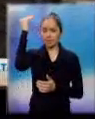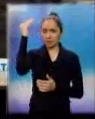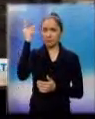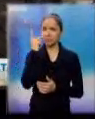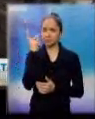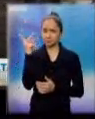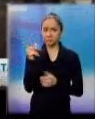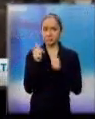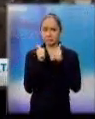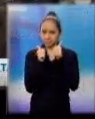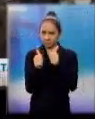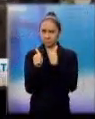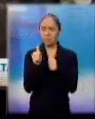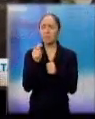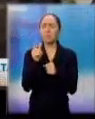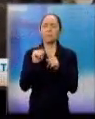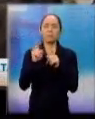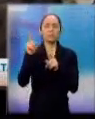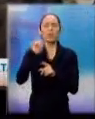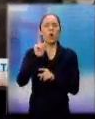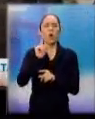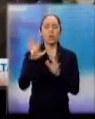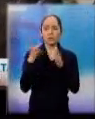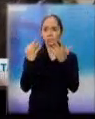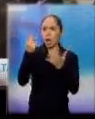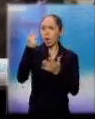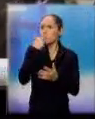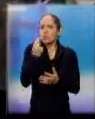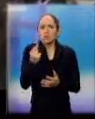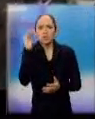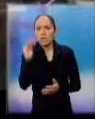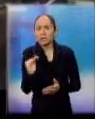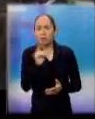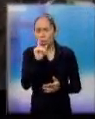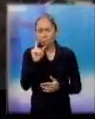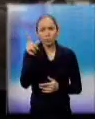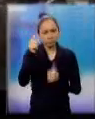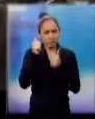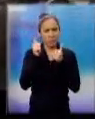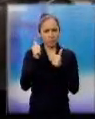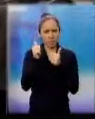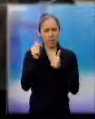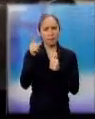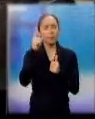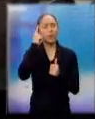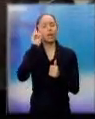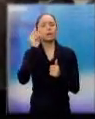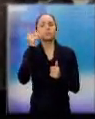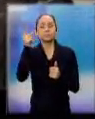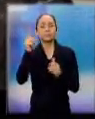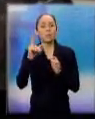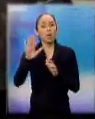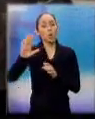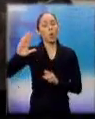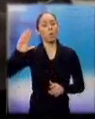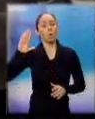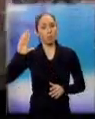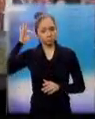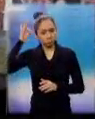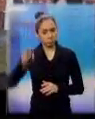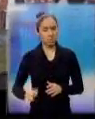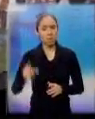es tan importante, sino el compromiso que la señorita demuestra en torno a su cultura,